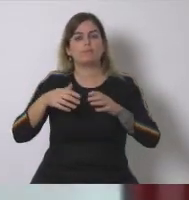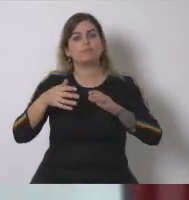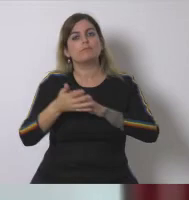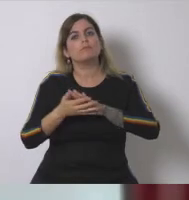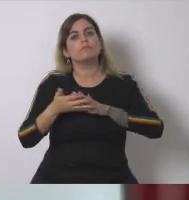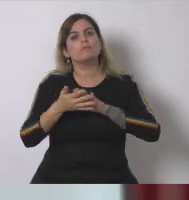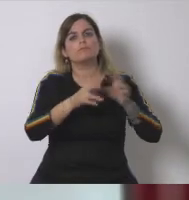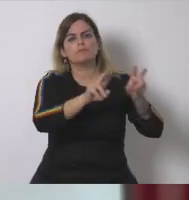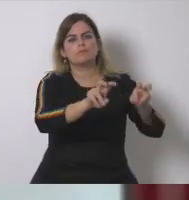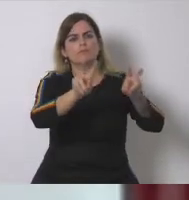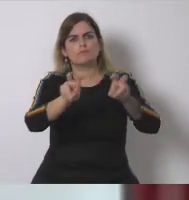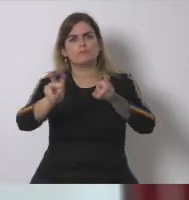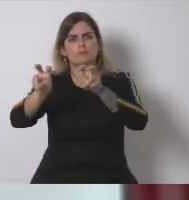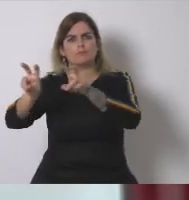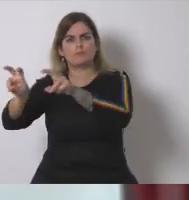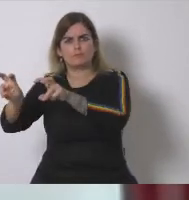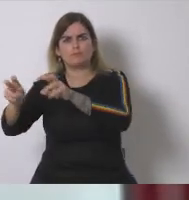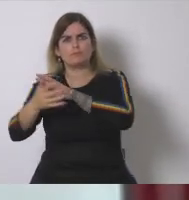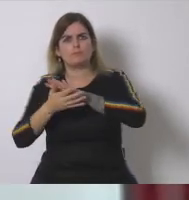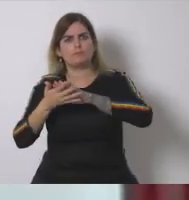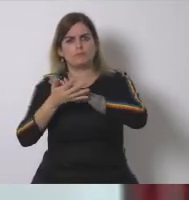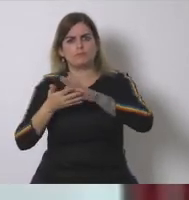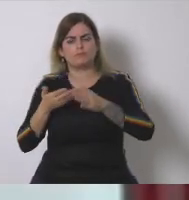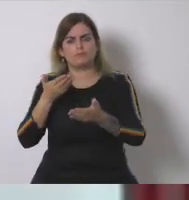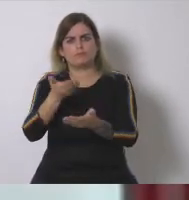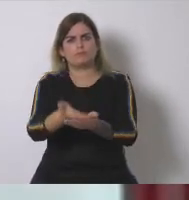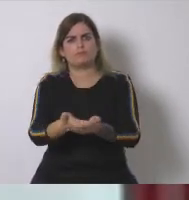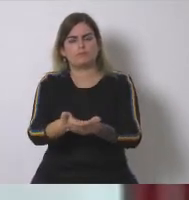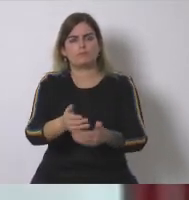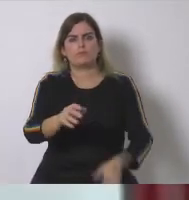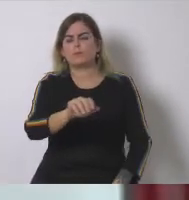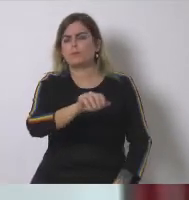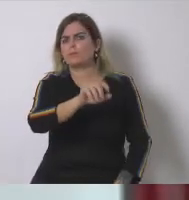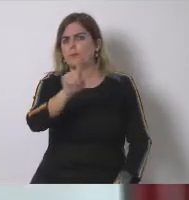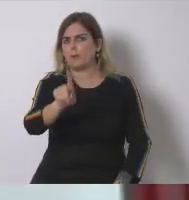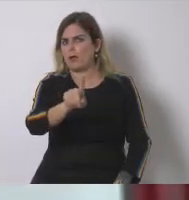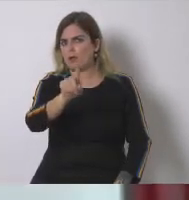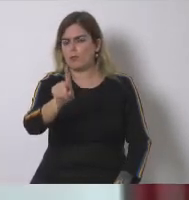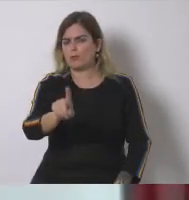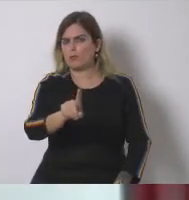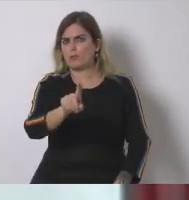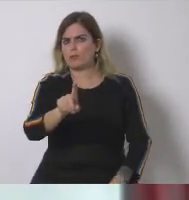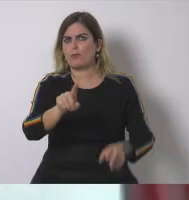hay bastantes cuestiones que quería